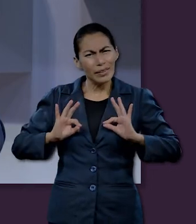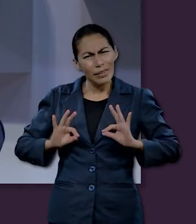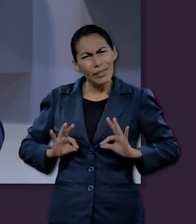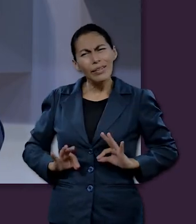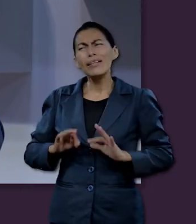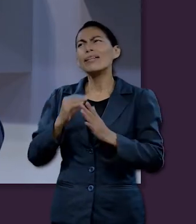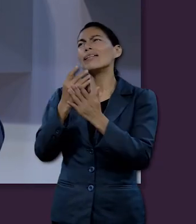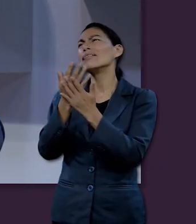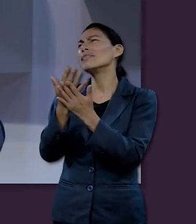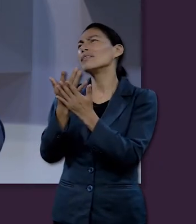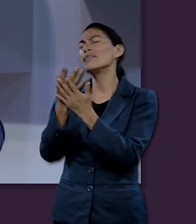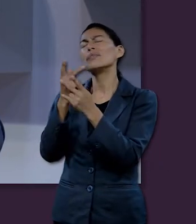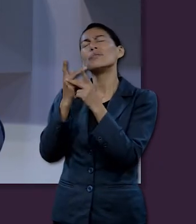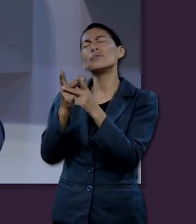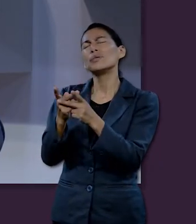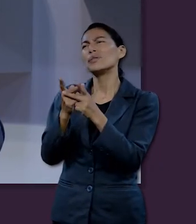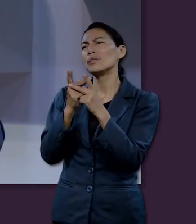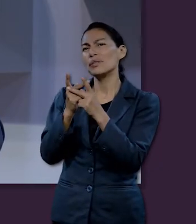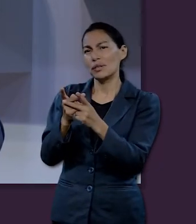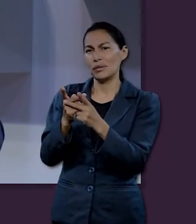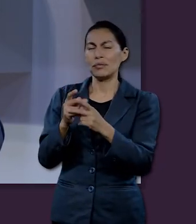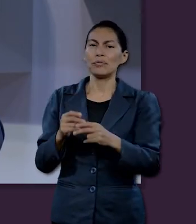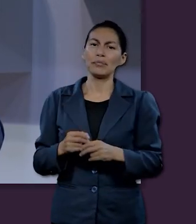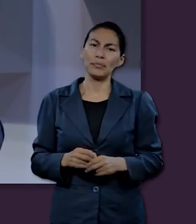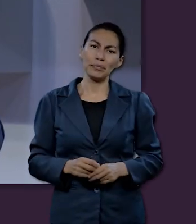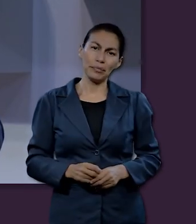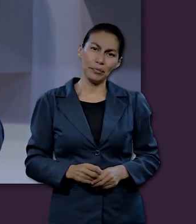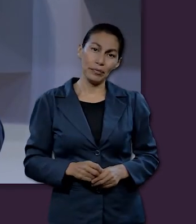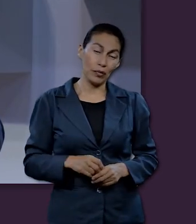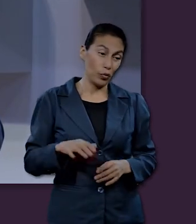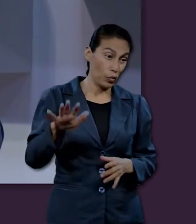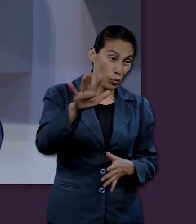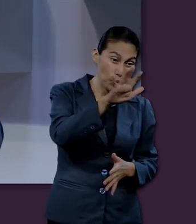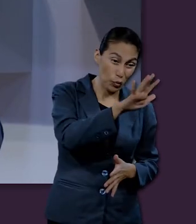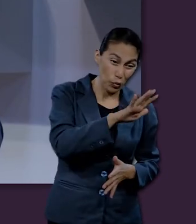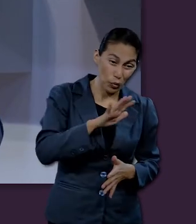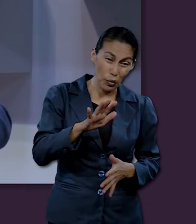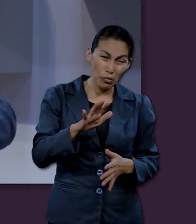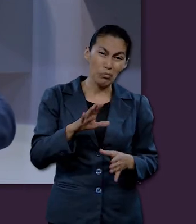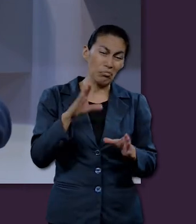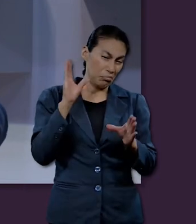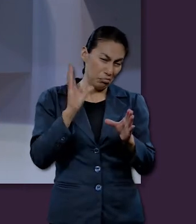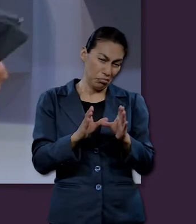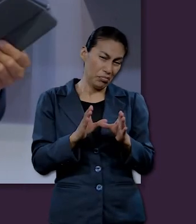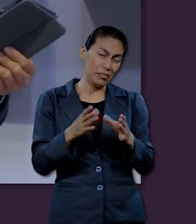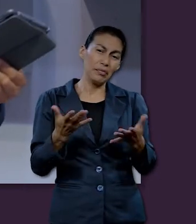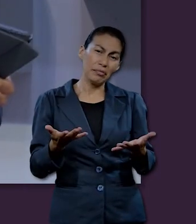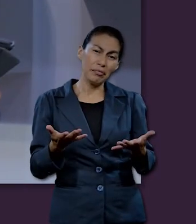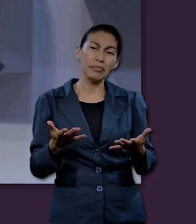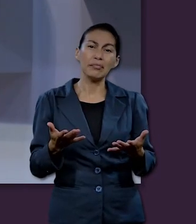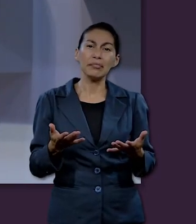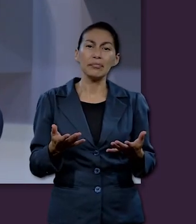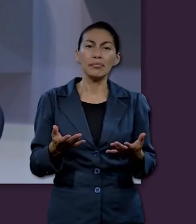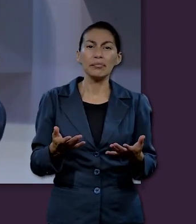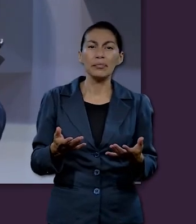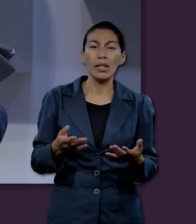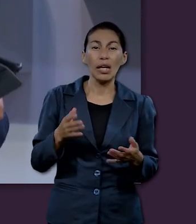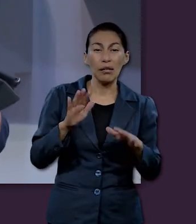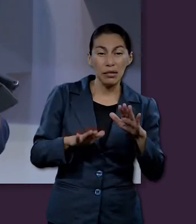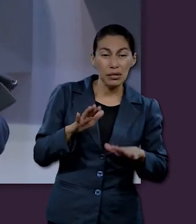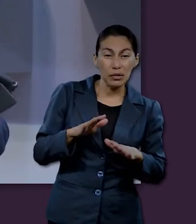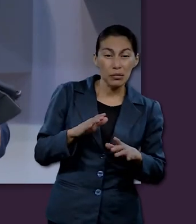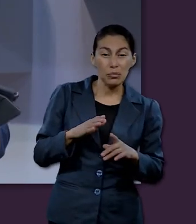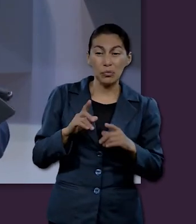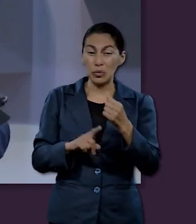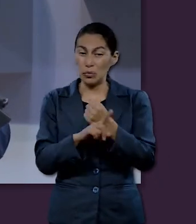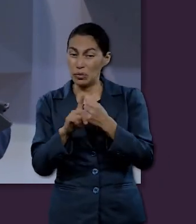Esperar, tener paciencia, va a haber una destrucción. Es decir, el panorama está completo, no solamente